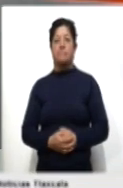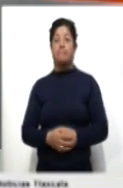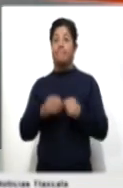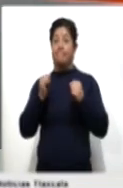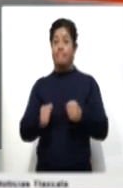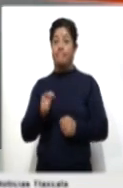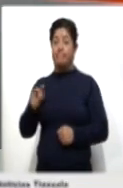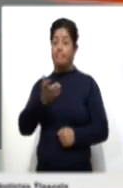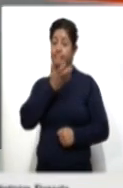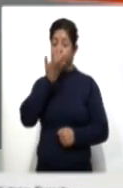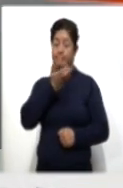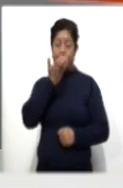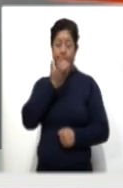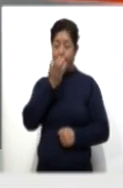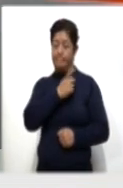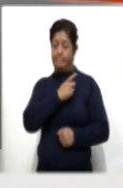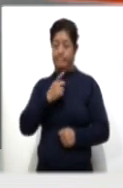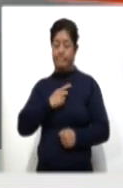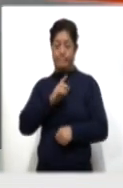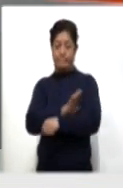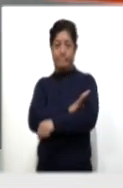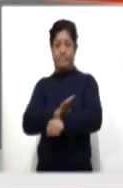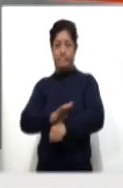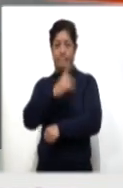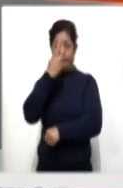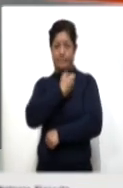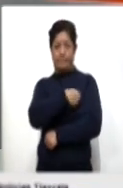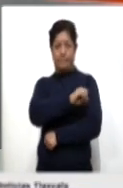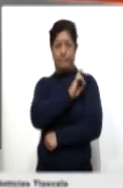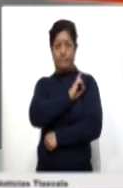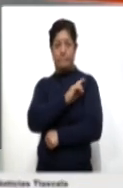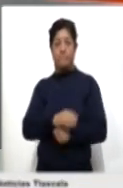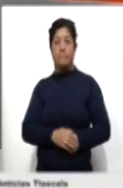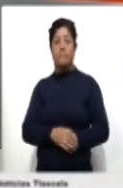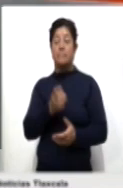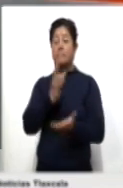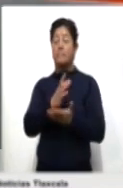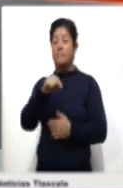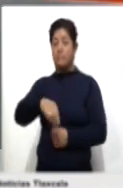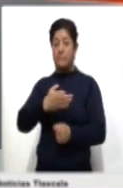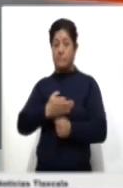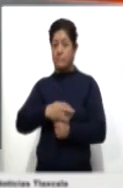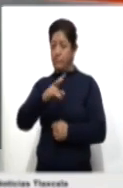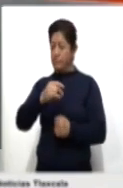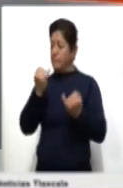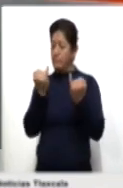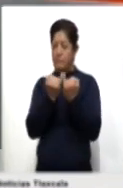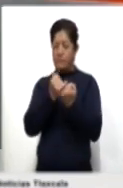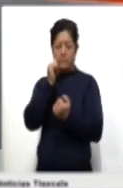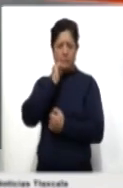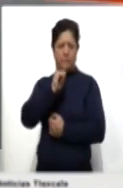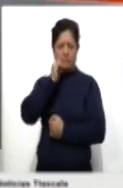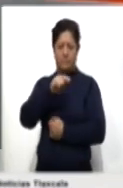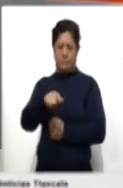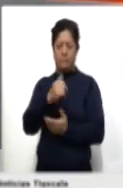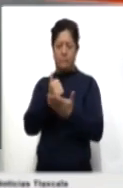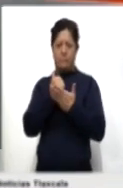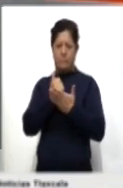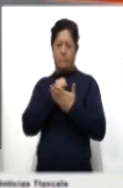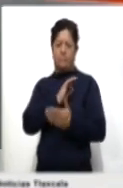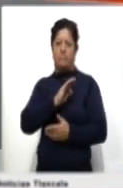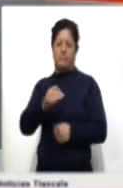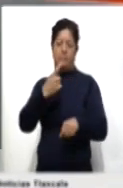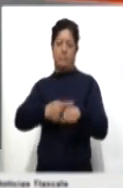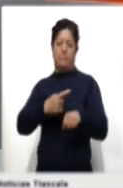duda son hábitos que son benéficos para la salud, no solamente en esta temporada de pandemia, sino que siempre nos puede ayudar a evitar